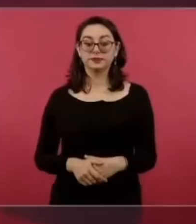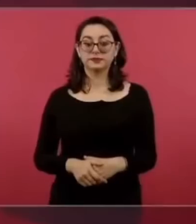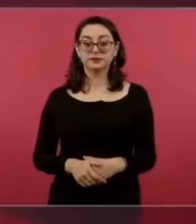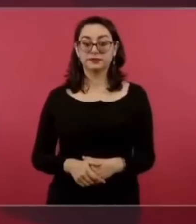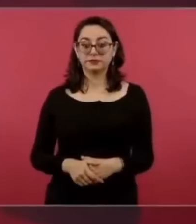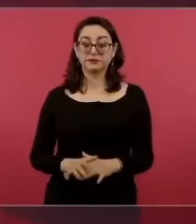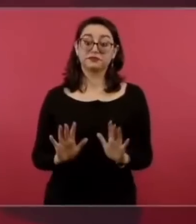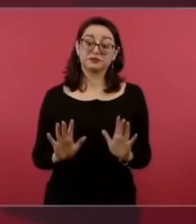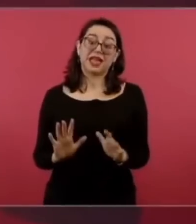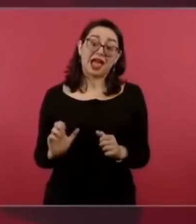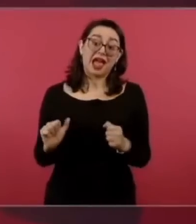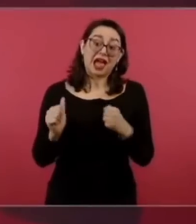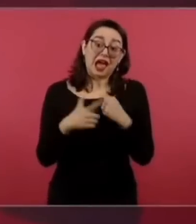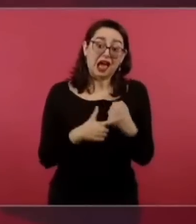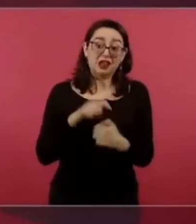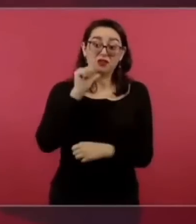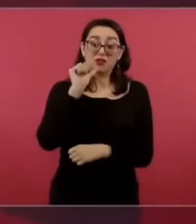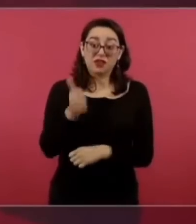ya es algo